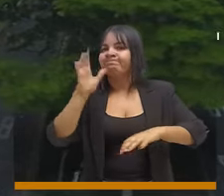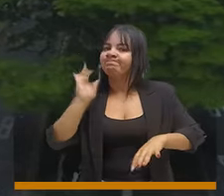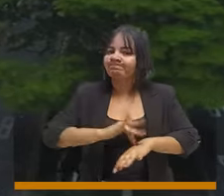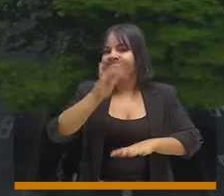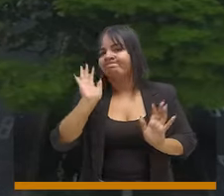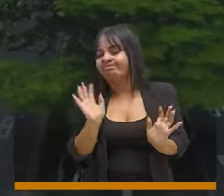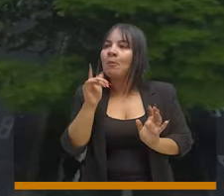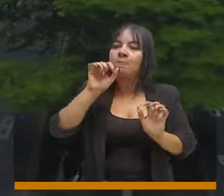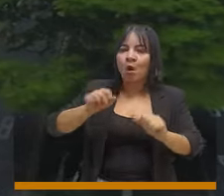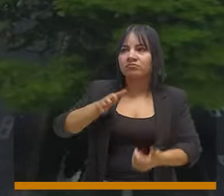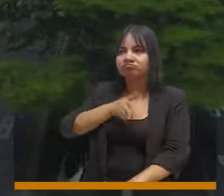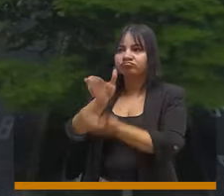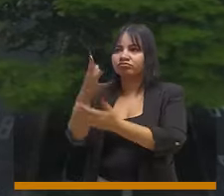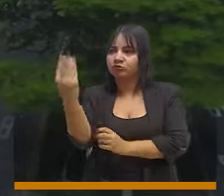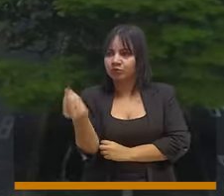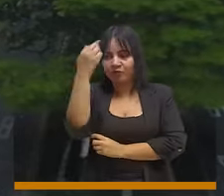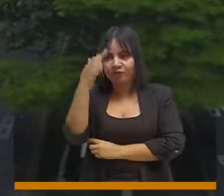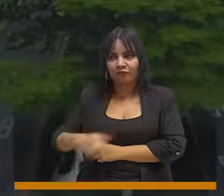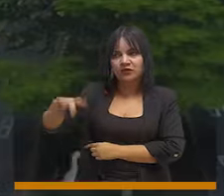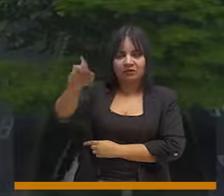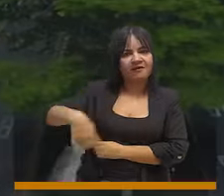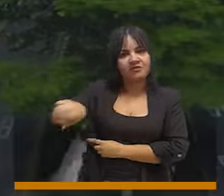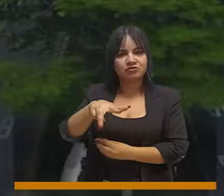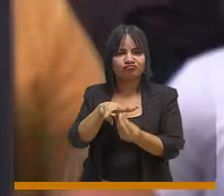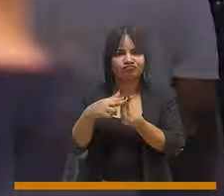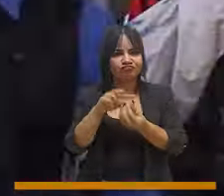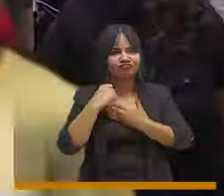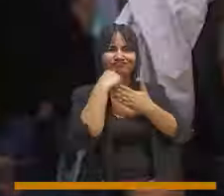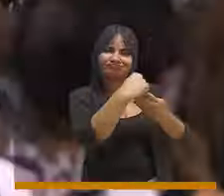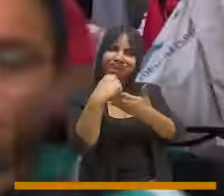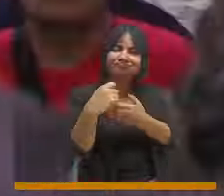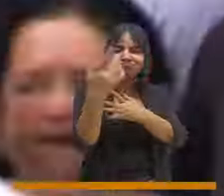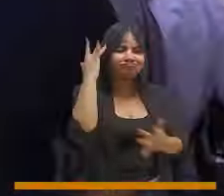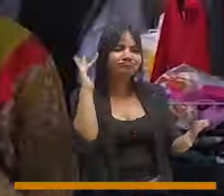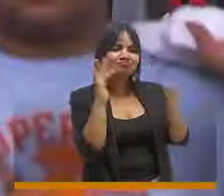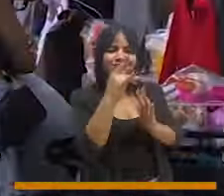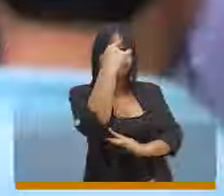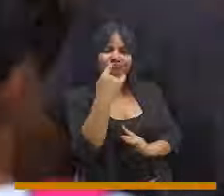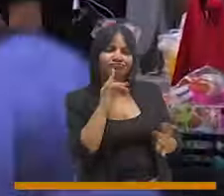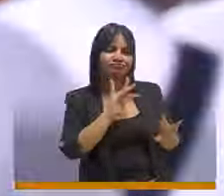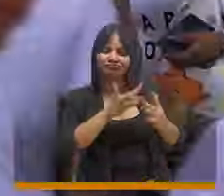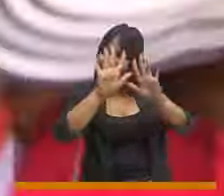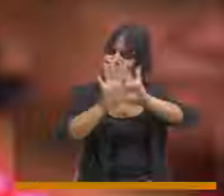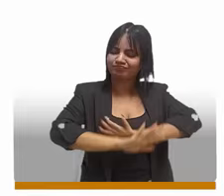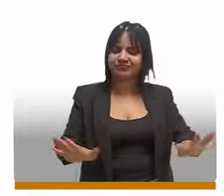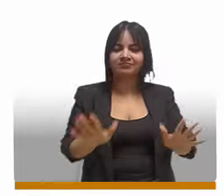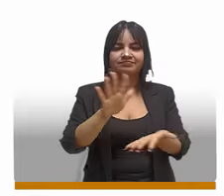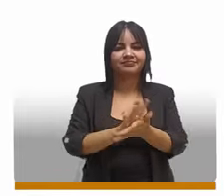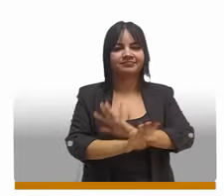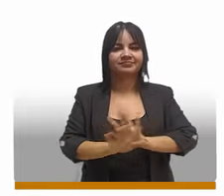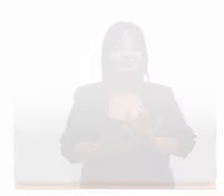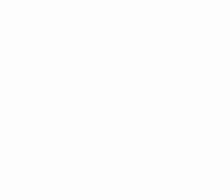caso de estos, pues pueda acudir a un grupo de profesionales que tengan todas las herramientas y las capacidades para tirar al piso este delito.